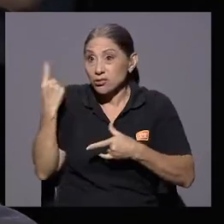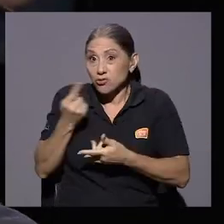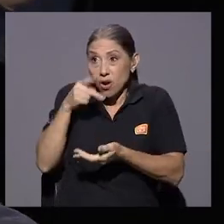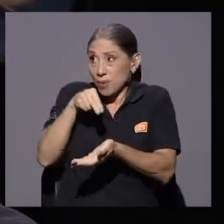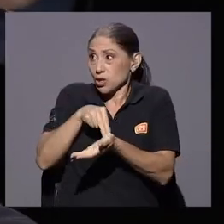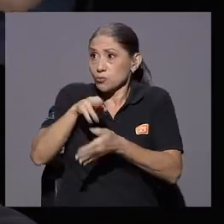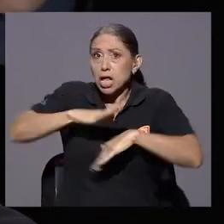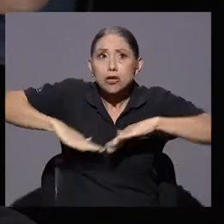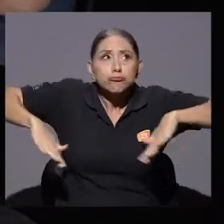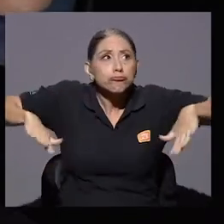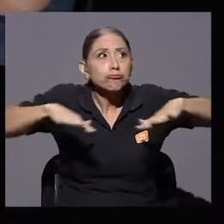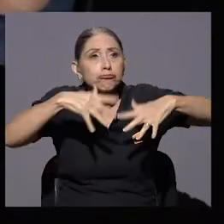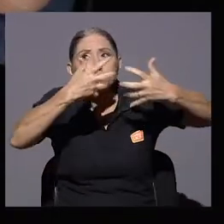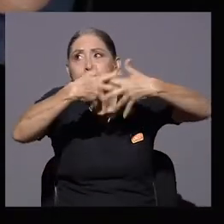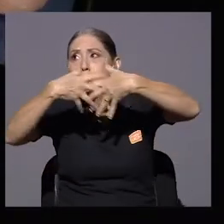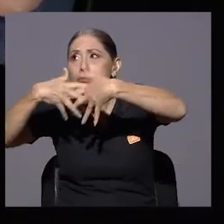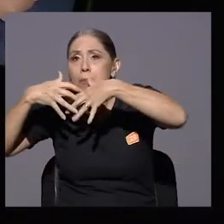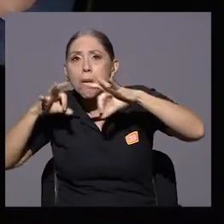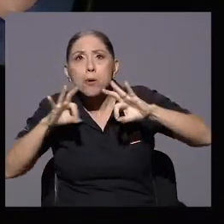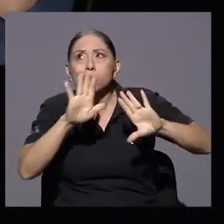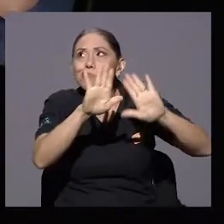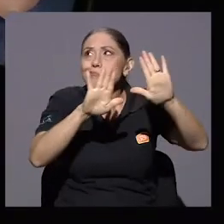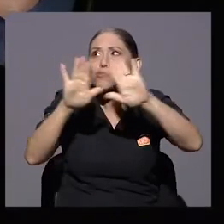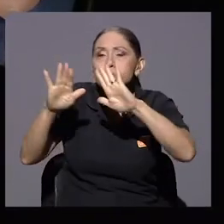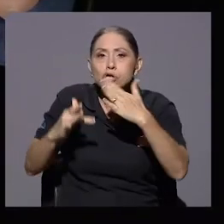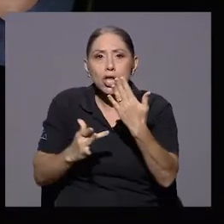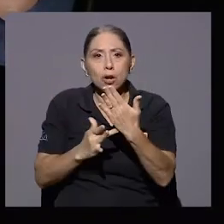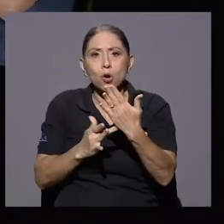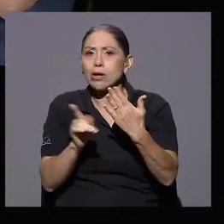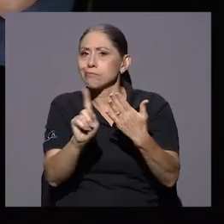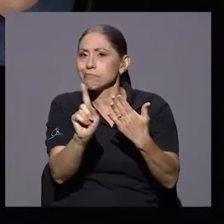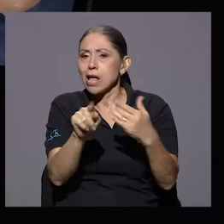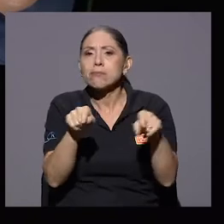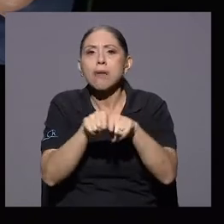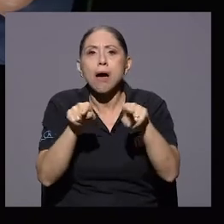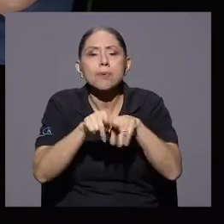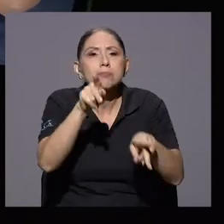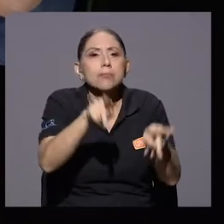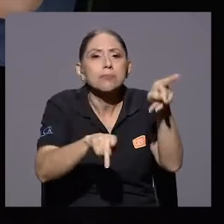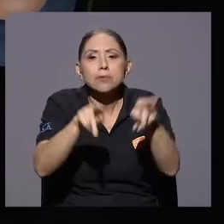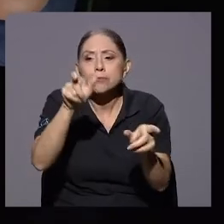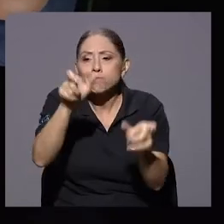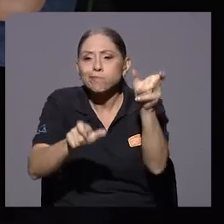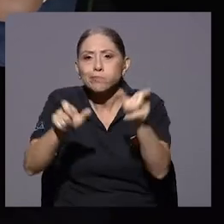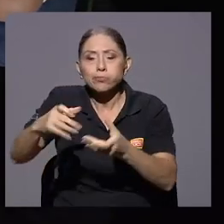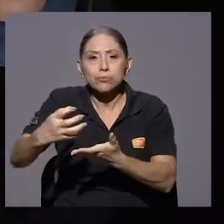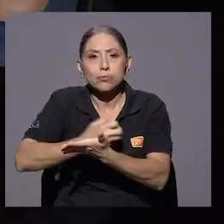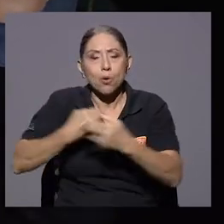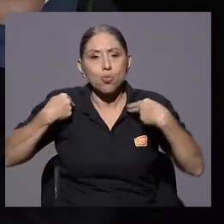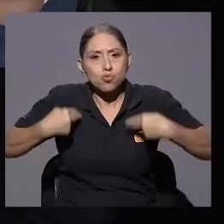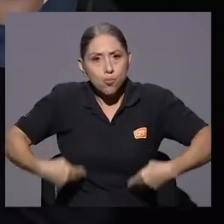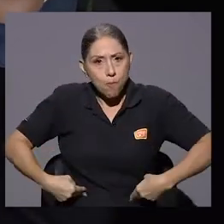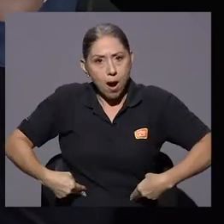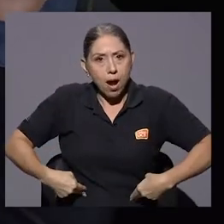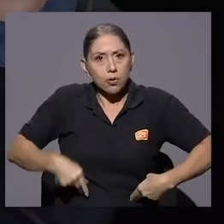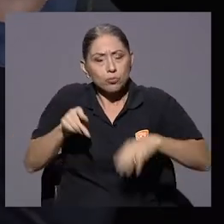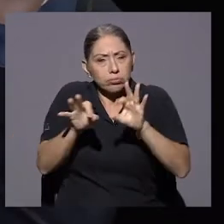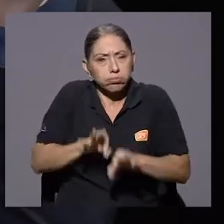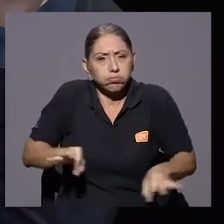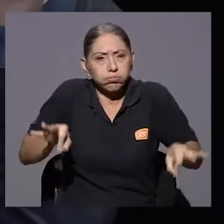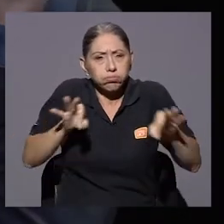y tecnología. Ese recurso humano, ¿verdad? El valor fundamental para darle la atención oportuna,